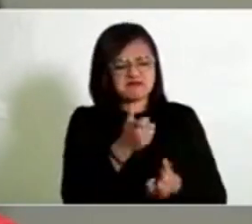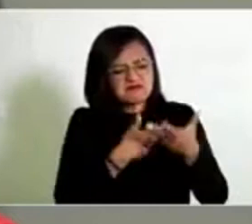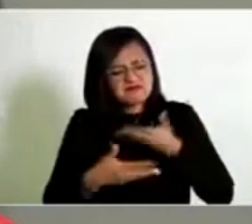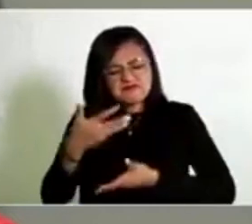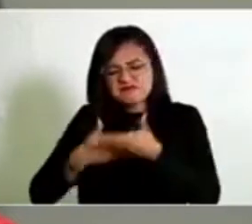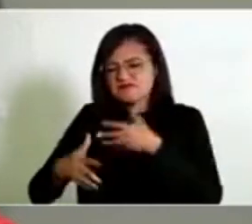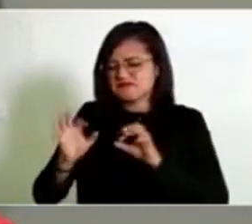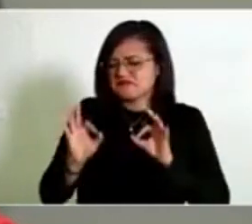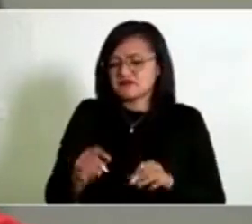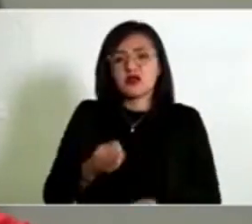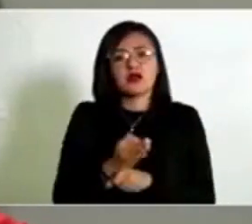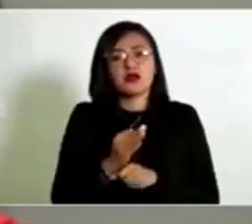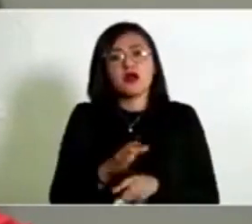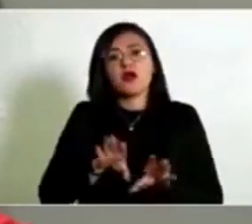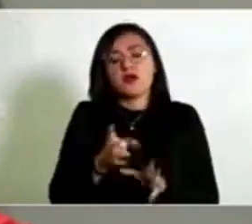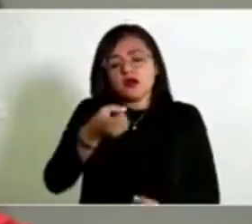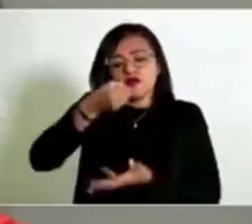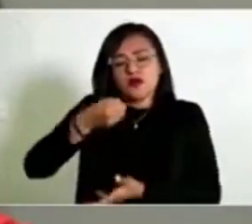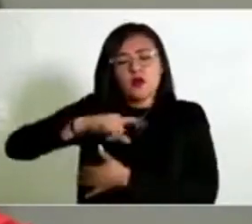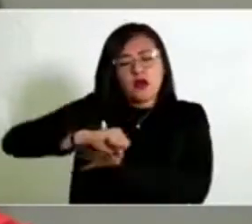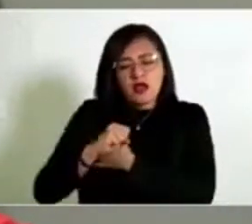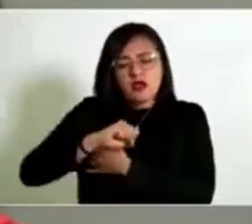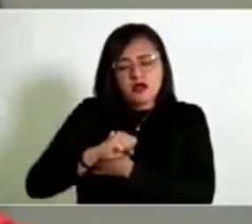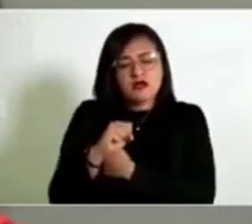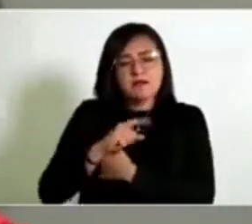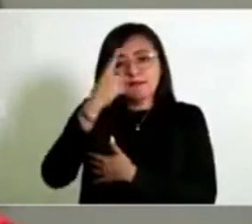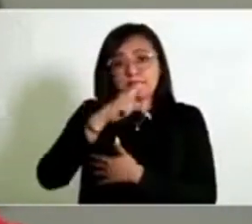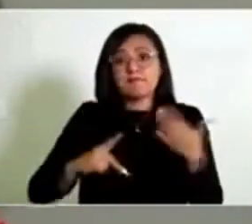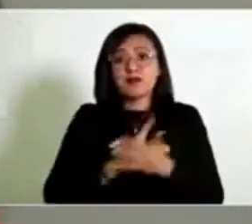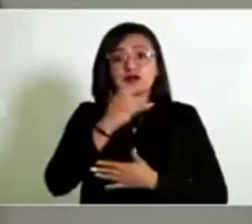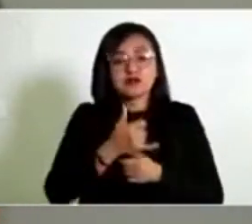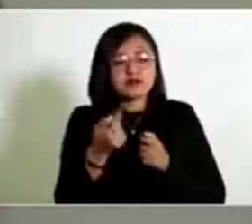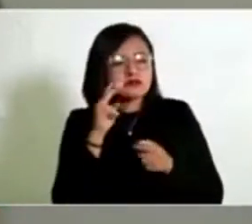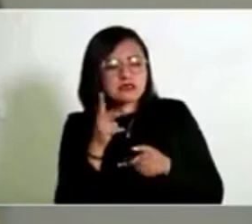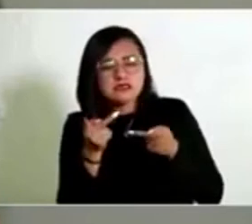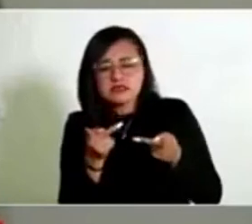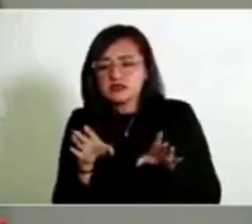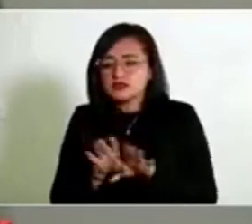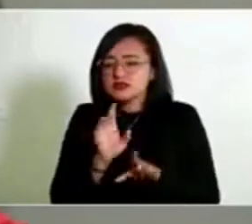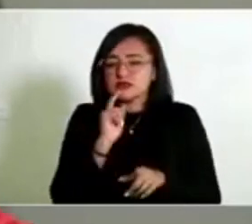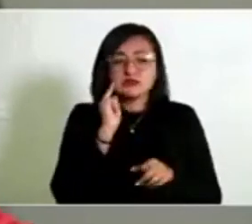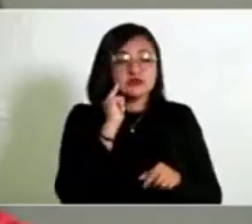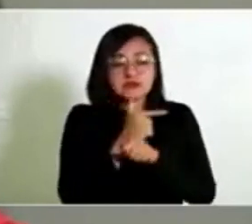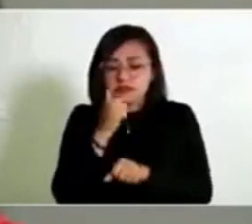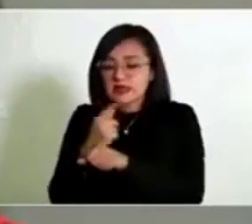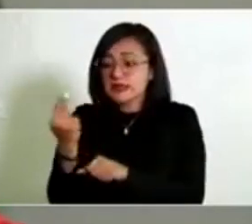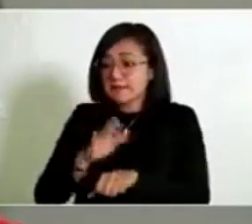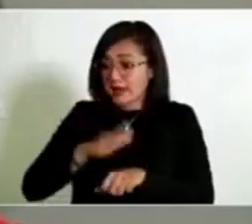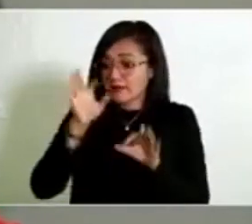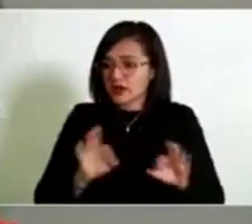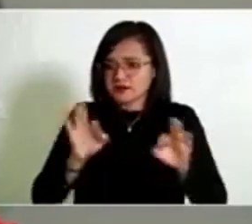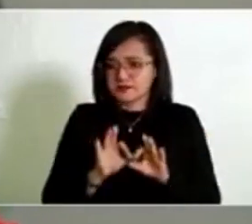se hizo esta bolsa para destinar a proyectos estratégicos en diversas acciones. Destacan cuatro grandes aristas.